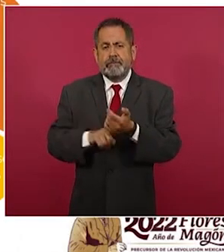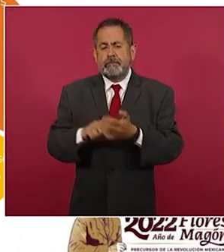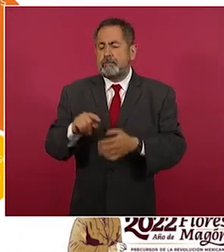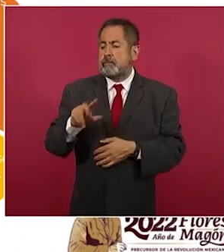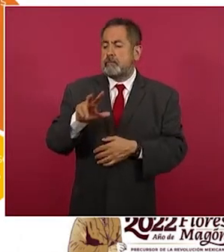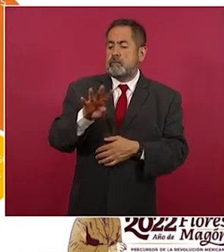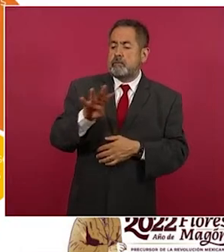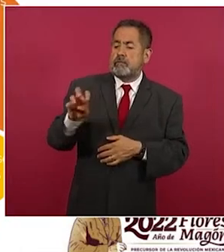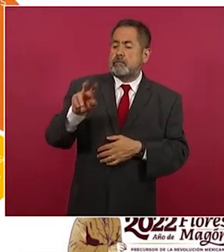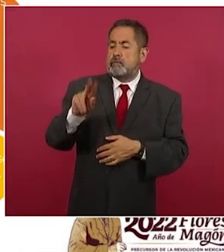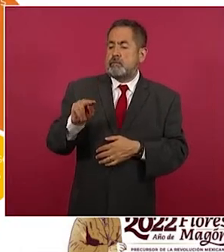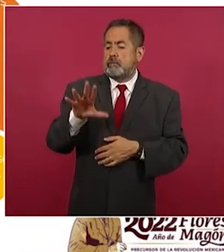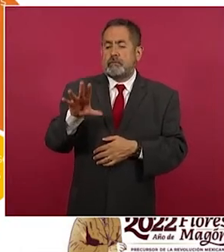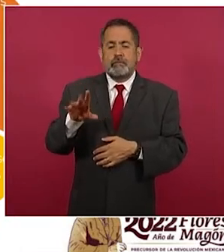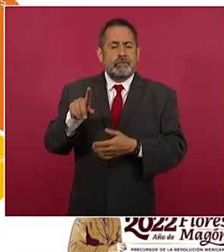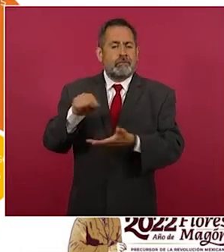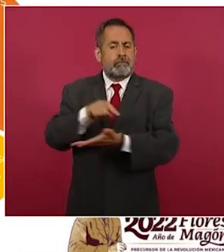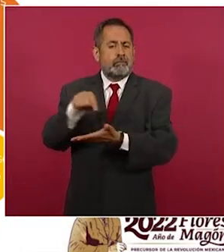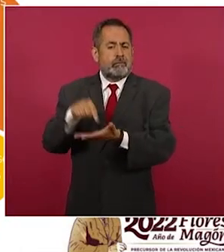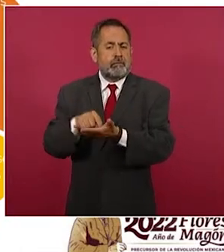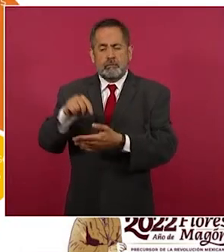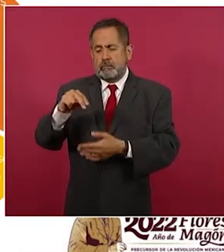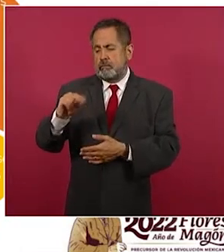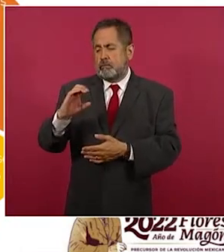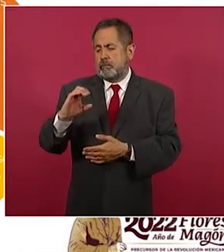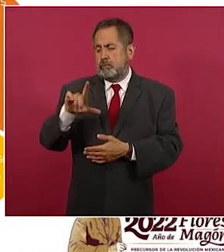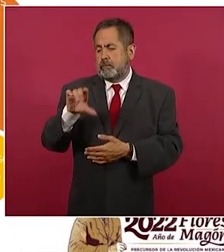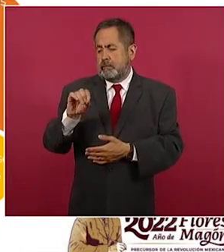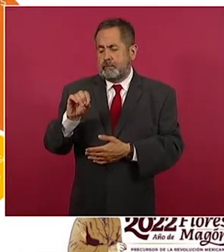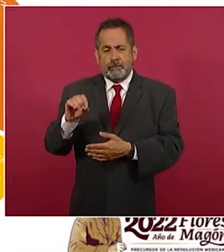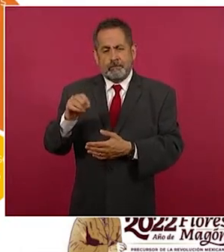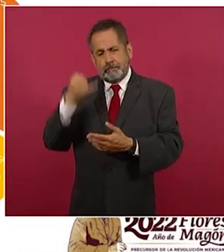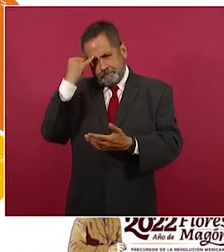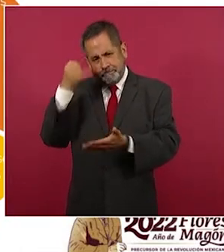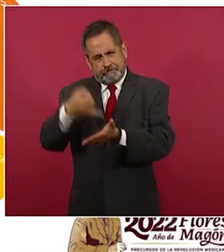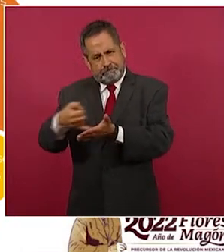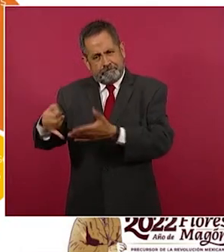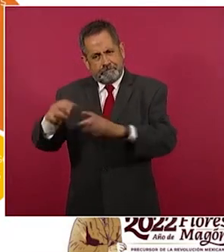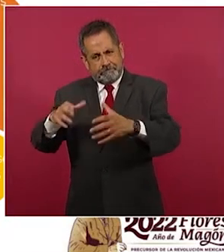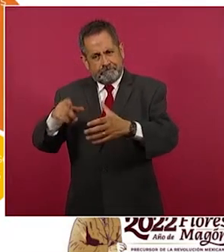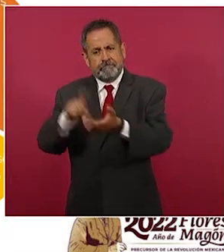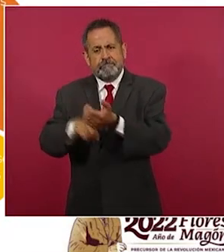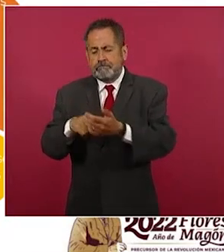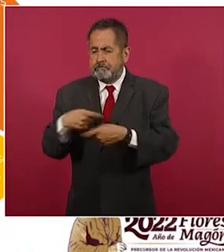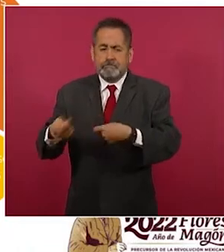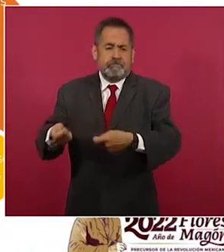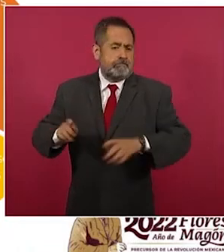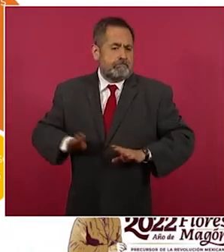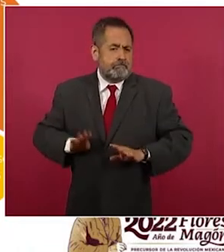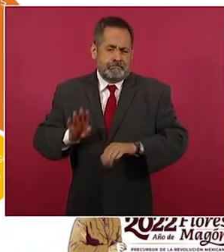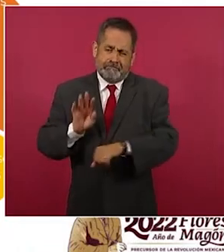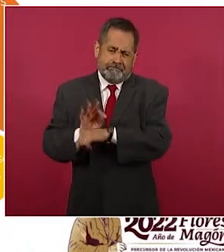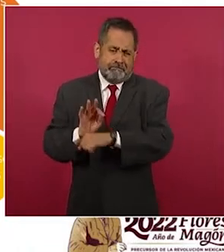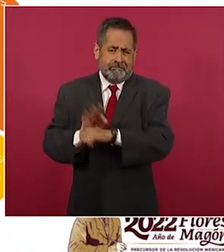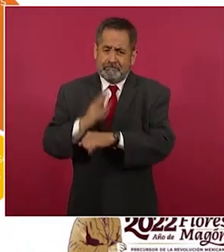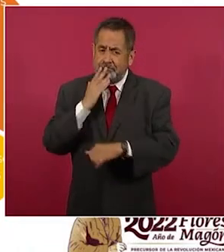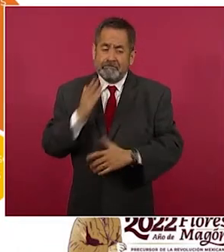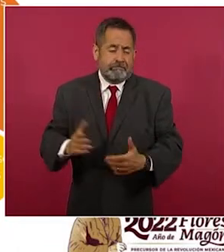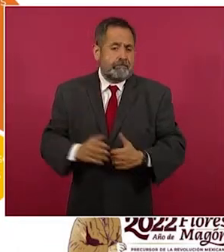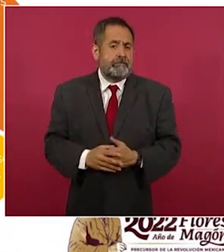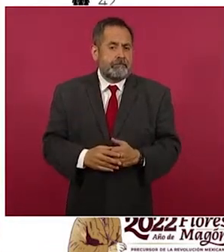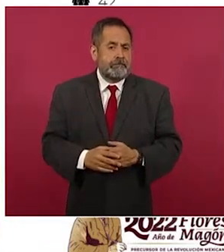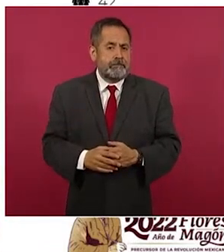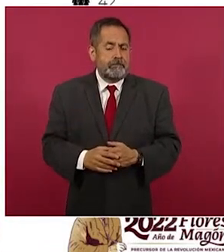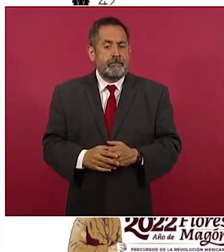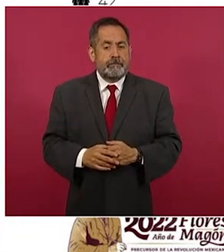núcleos agrarios que se benefician por pagos por servicios ambientales. La siguiente, esto es específicamente